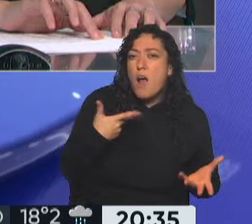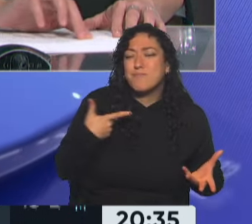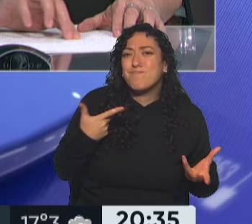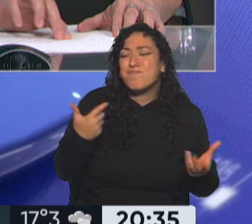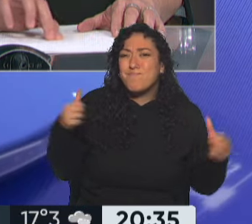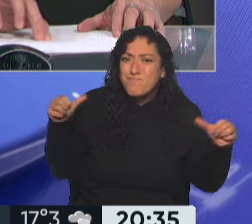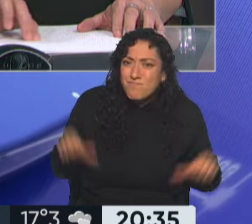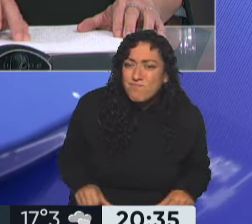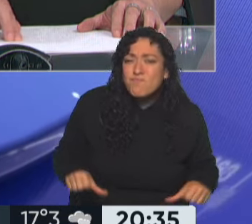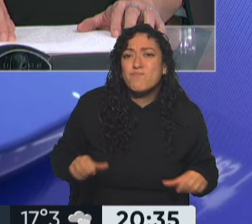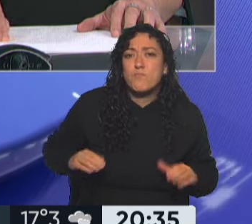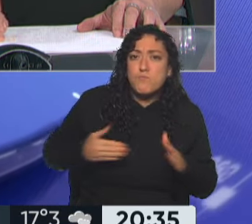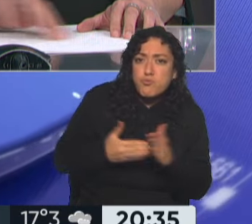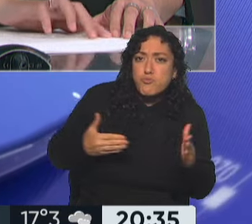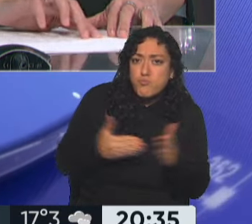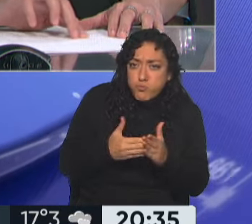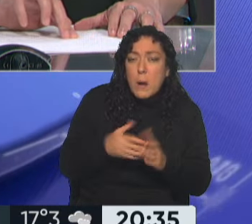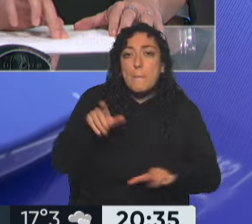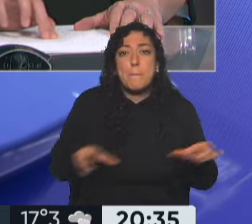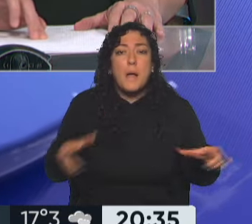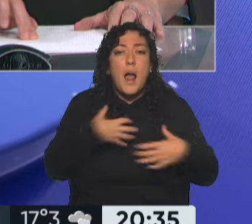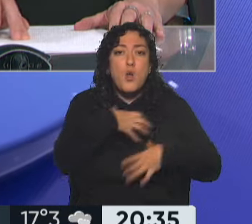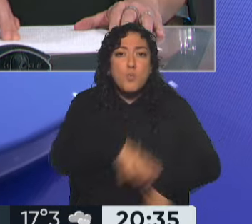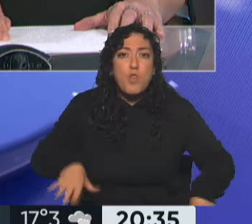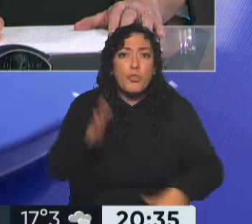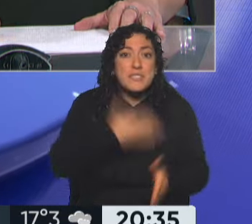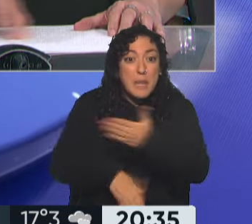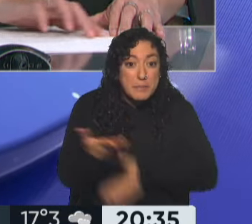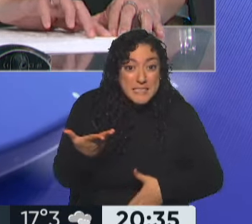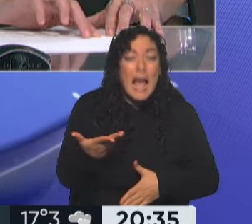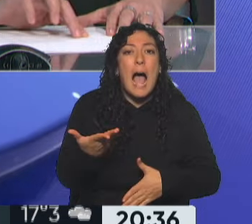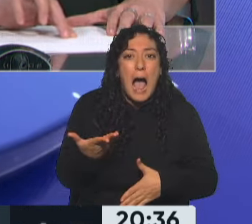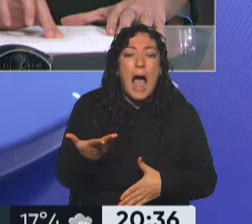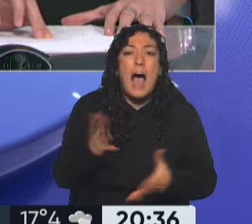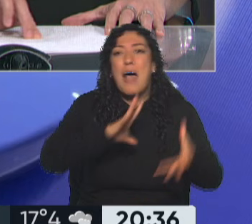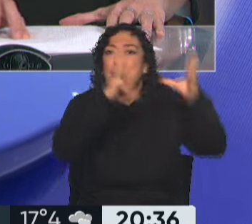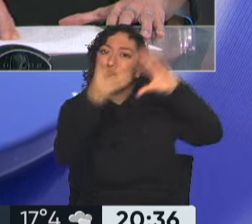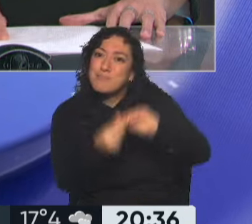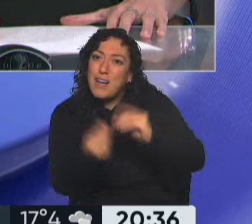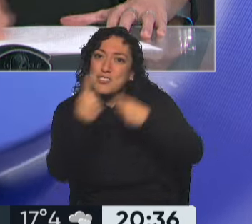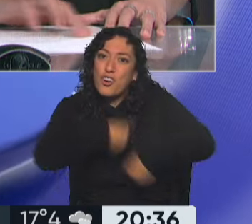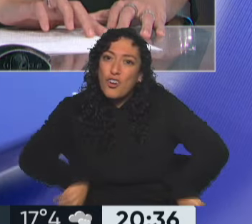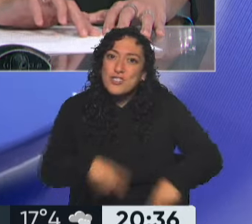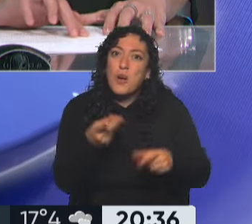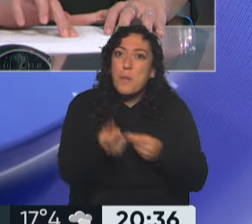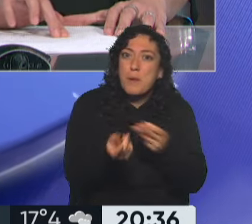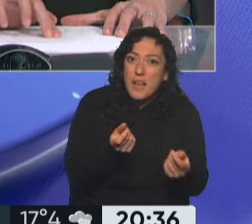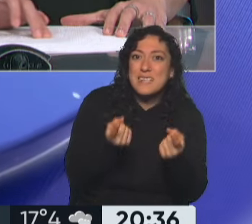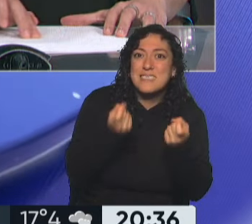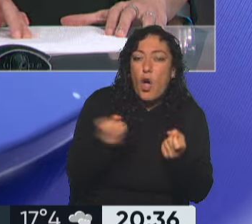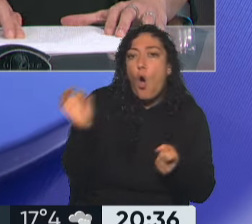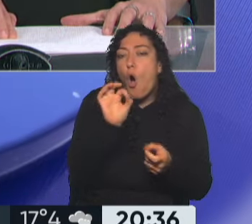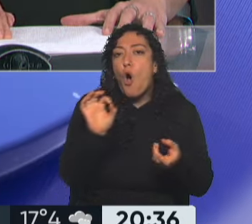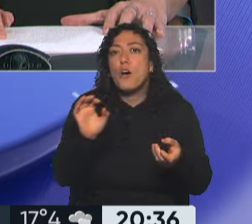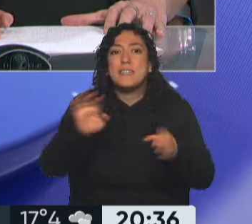alumnos o alumnas con discapacidad. para la adquisición de equipamiento educativo adaptado o para mejorar la